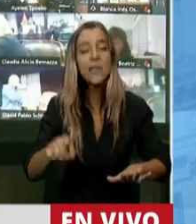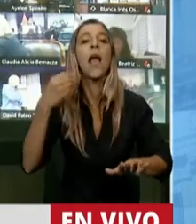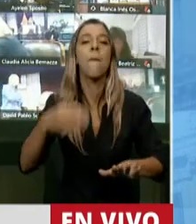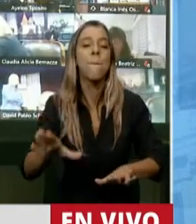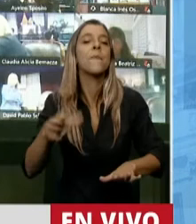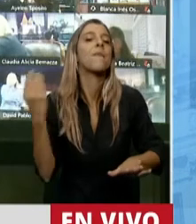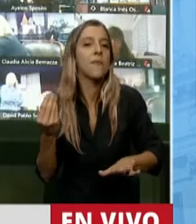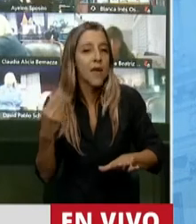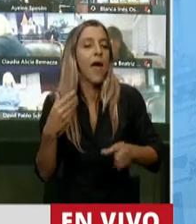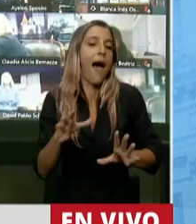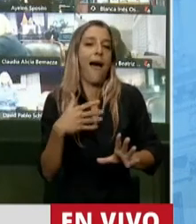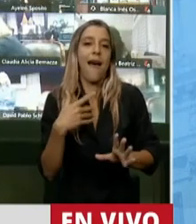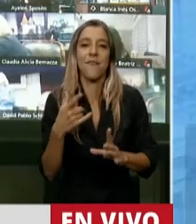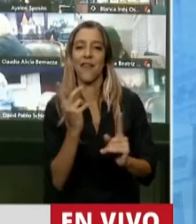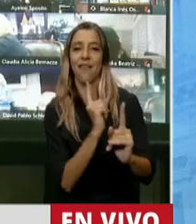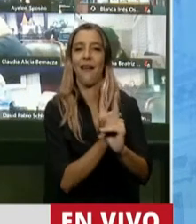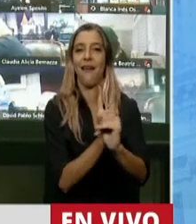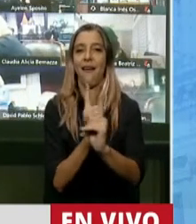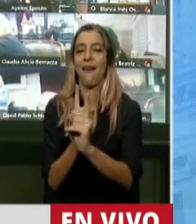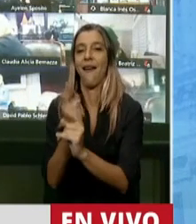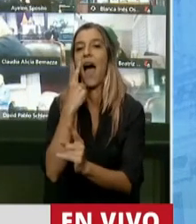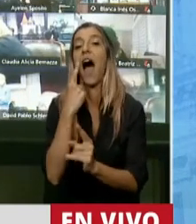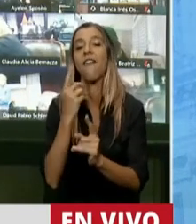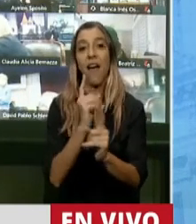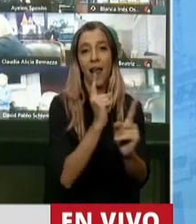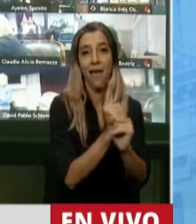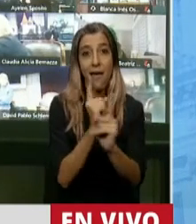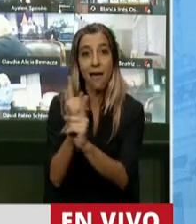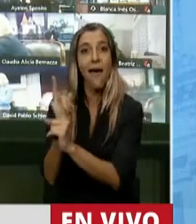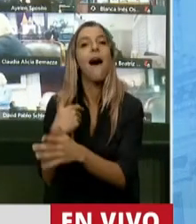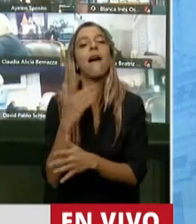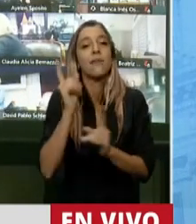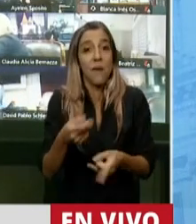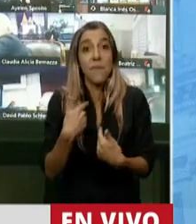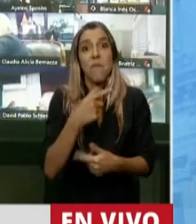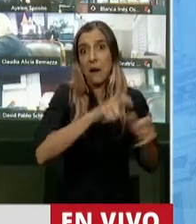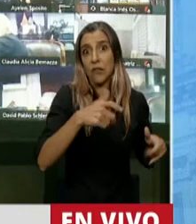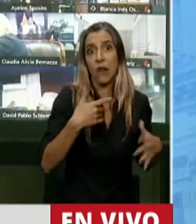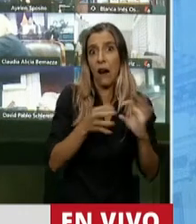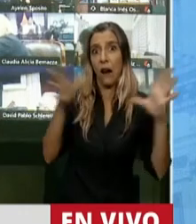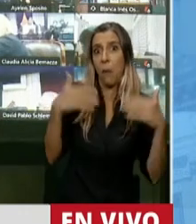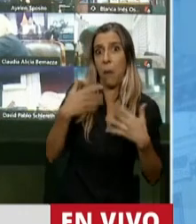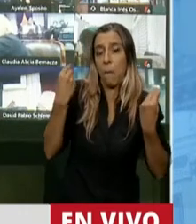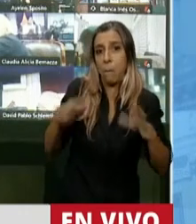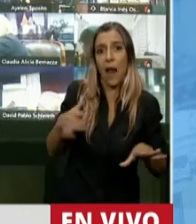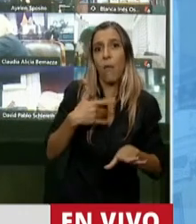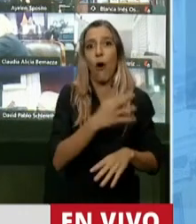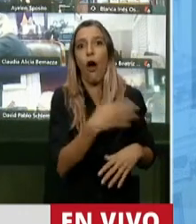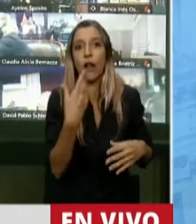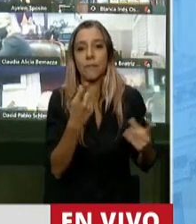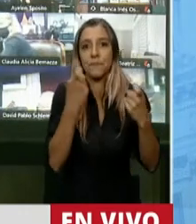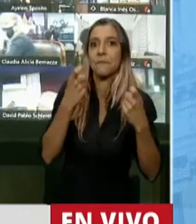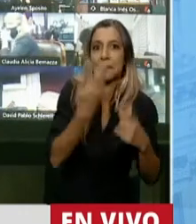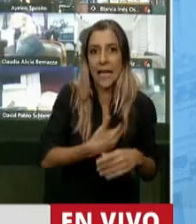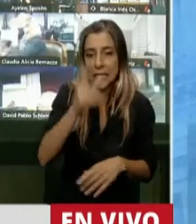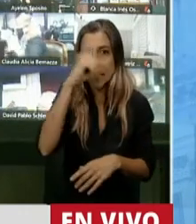clientelismo. Y cuando empieza el clientelismo se pierden las libertades. Esto es un modelo, señor Presidente, es un modelo y es un